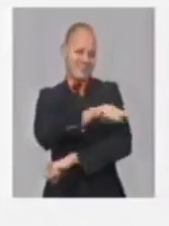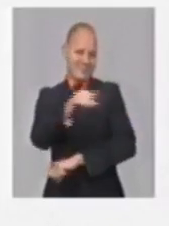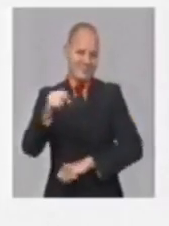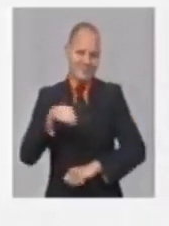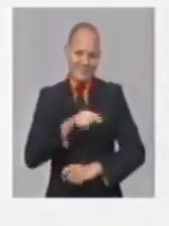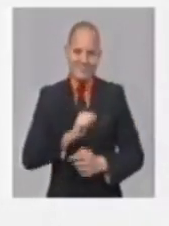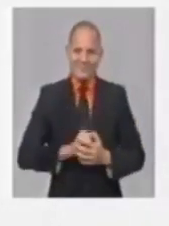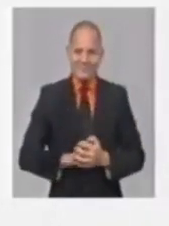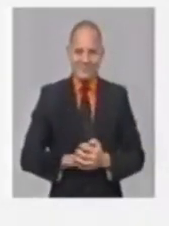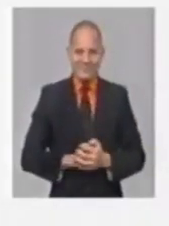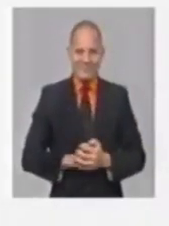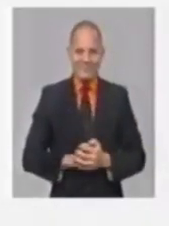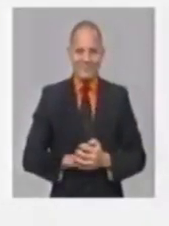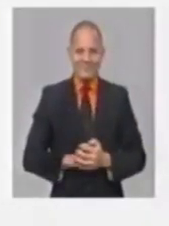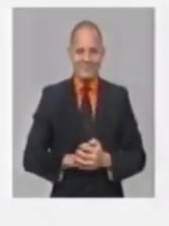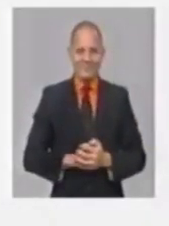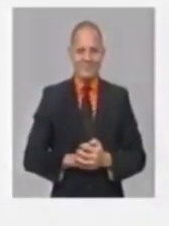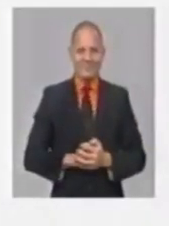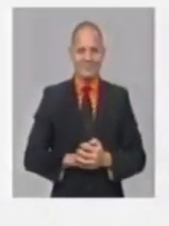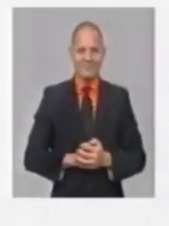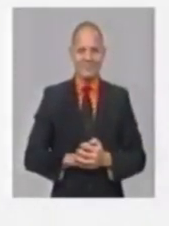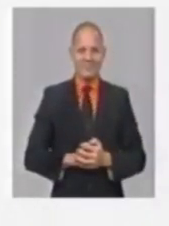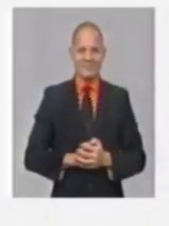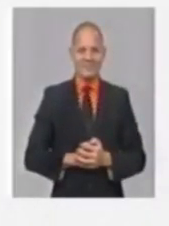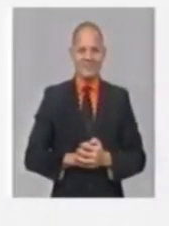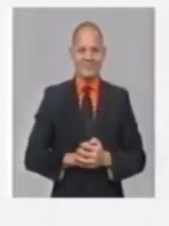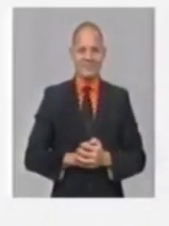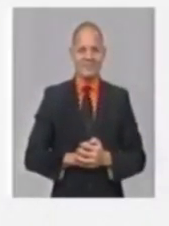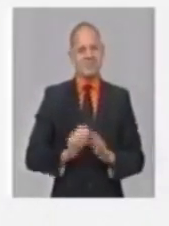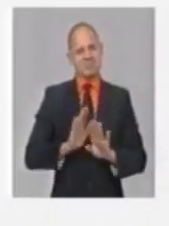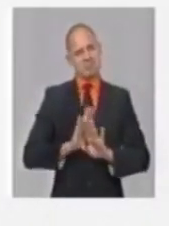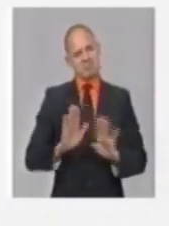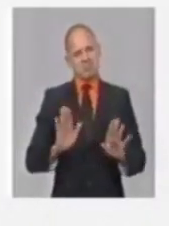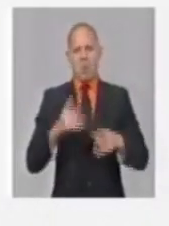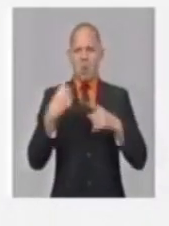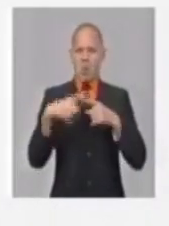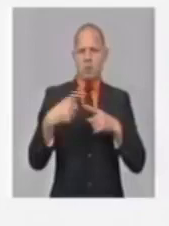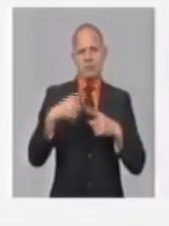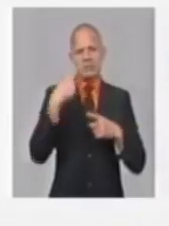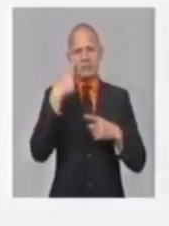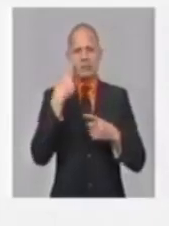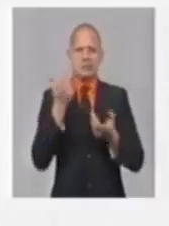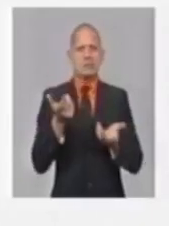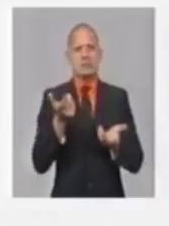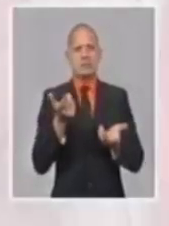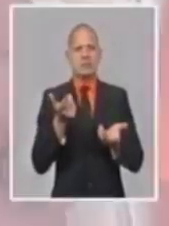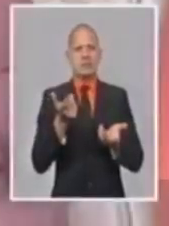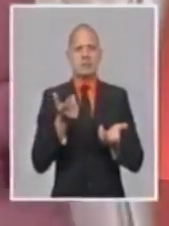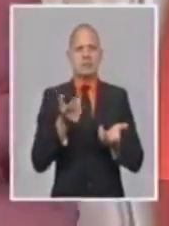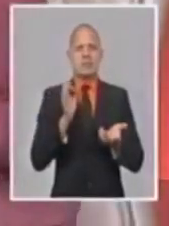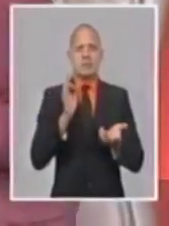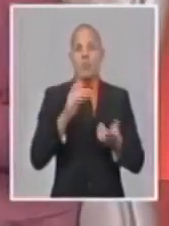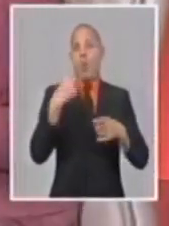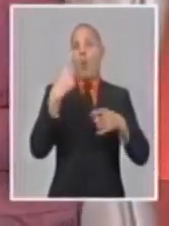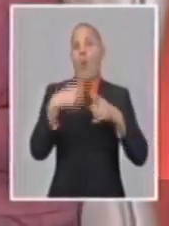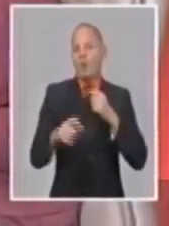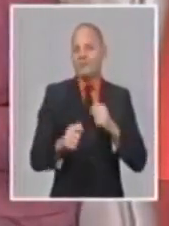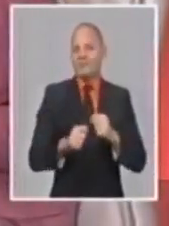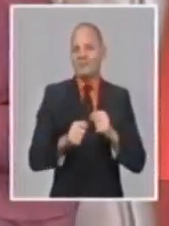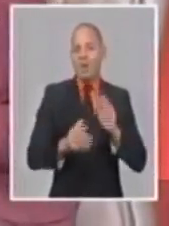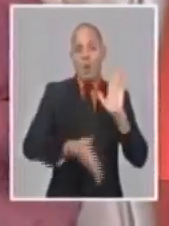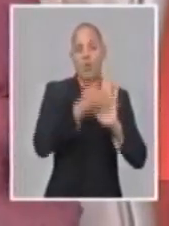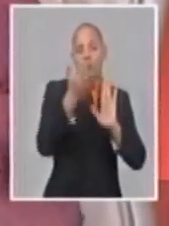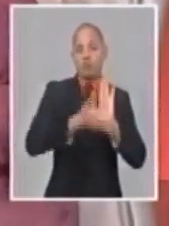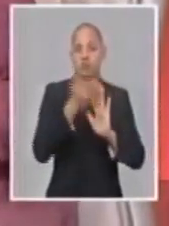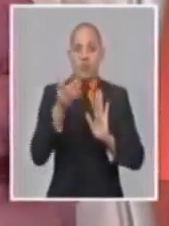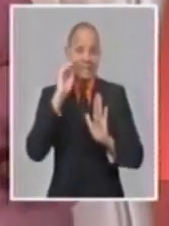productos conforme a las condiciones, debemos contar. Y así hay un grupo de productos también, por ejemplo, en los materiales de la